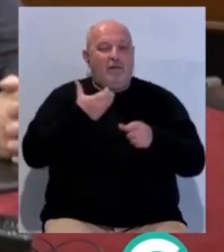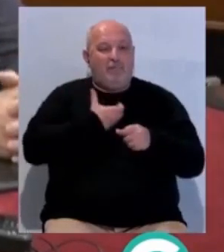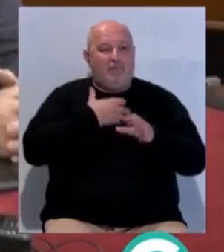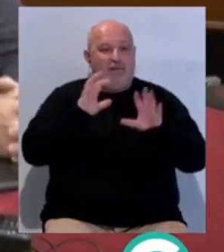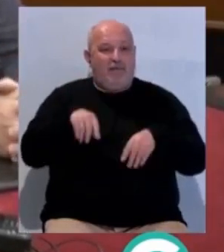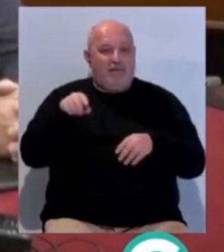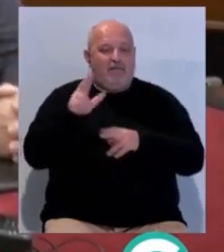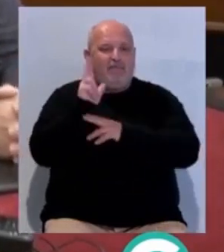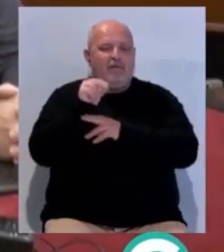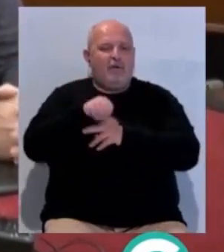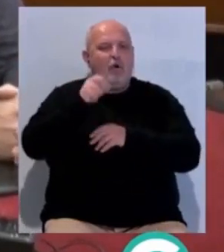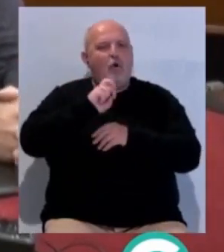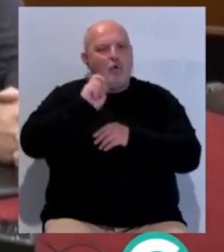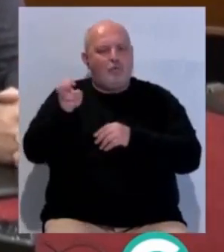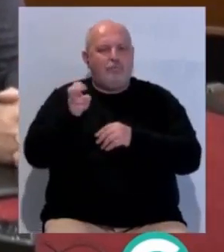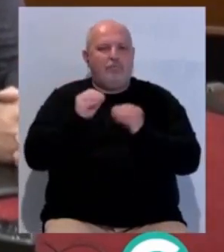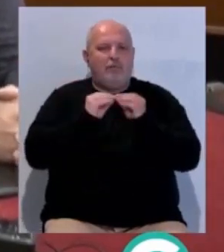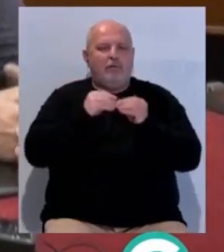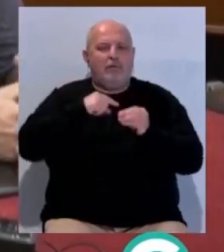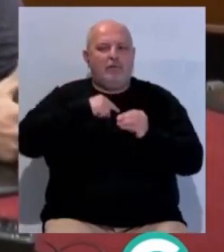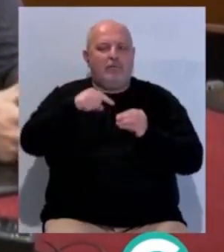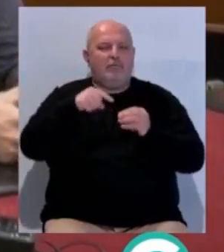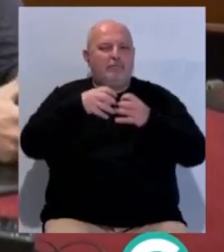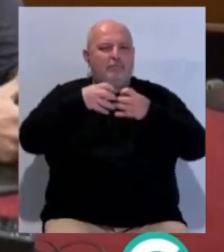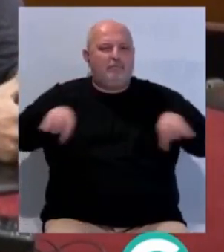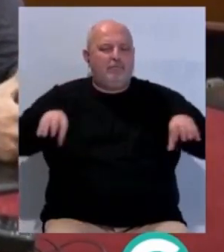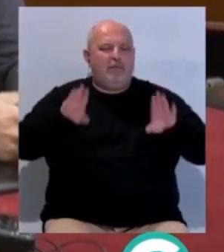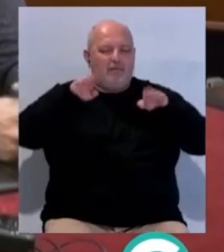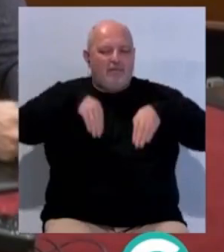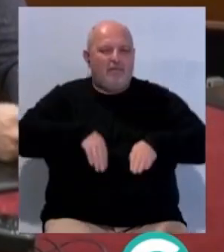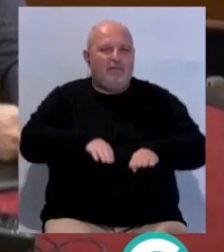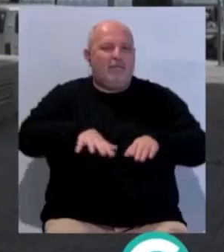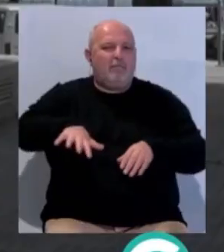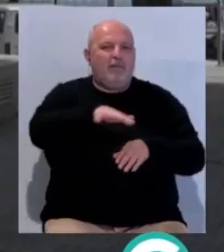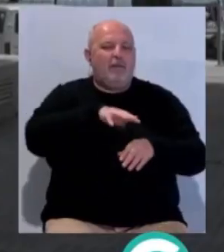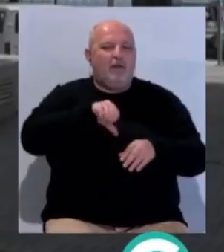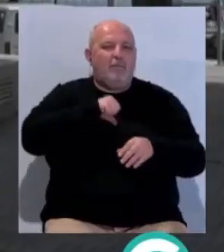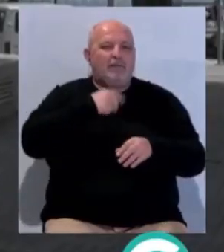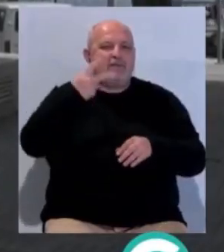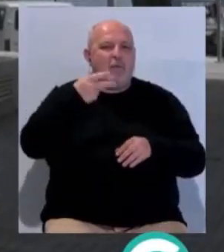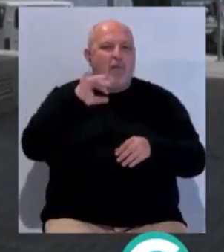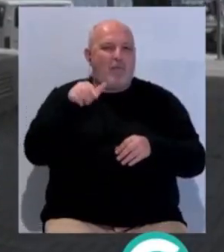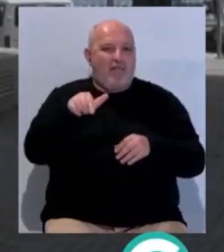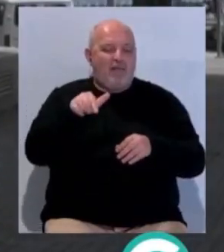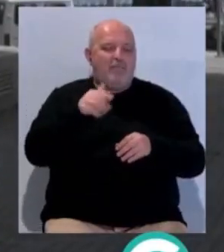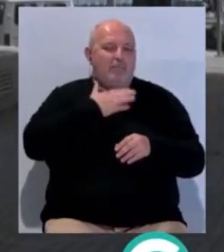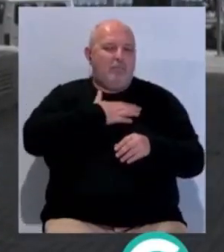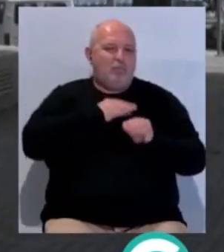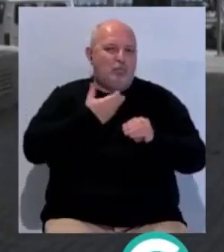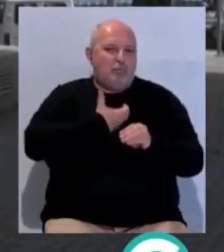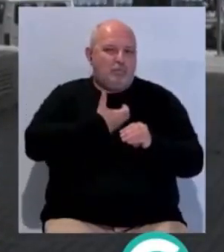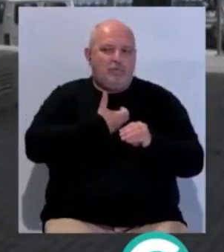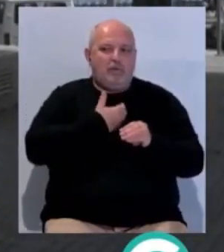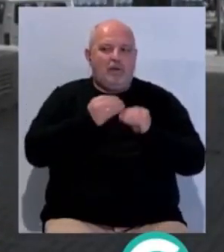local de este viernes ha aprobado además la segregación del aparcamiento subterráneo de la Plaza Hospital de Segunda Aguada, propiedad del